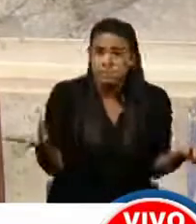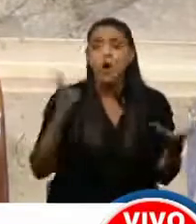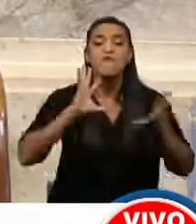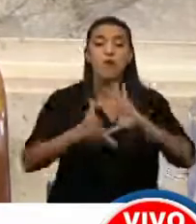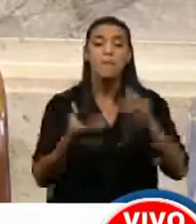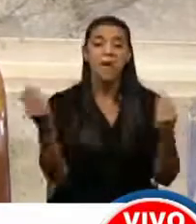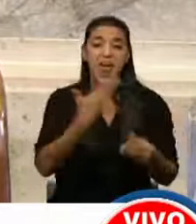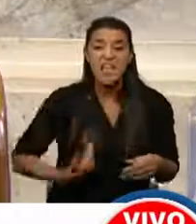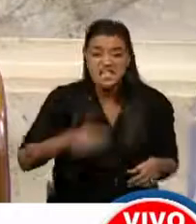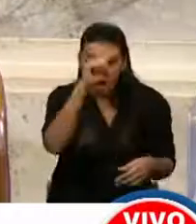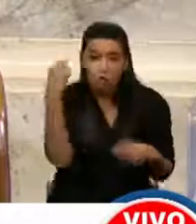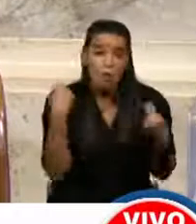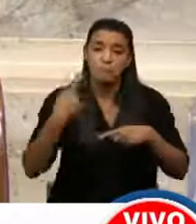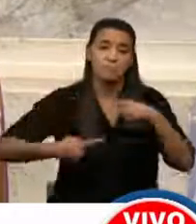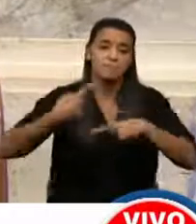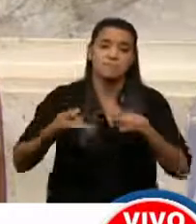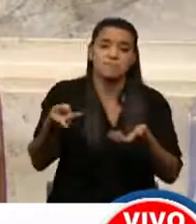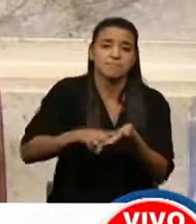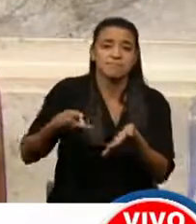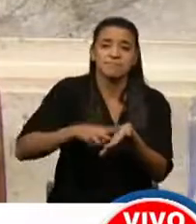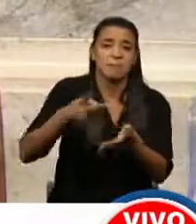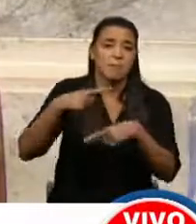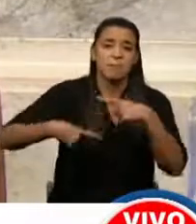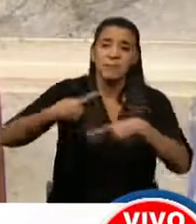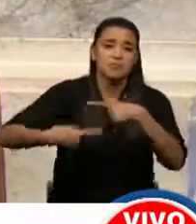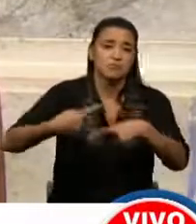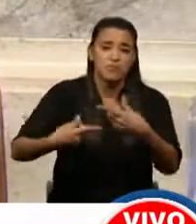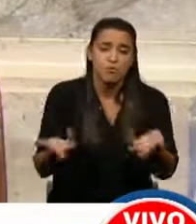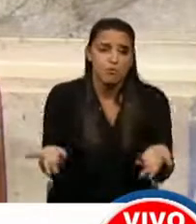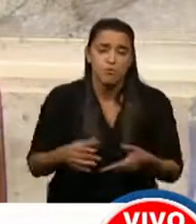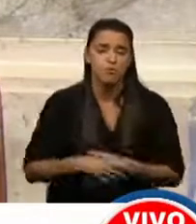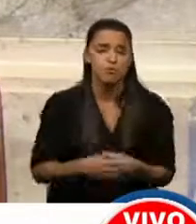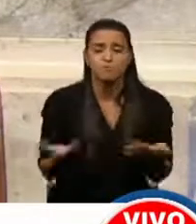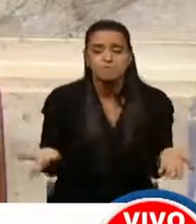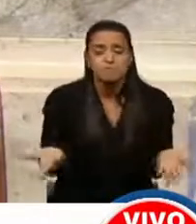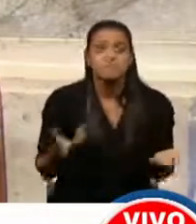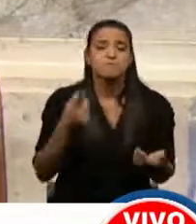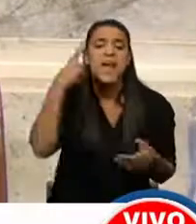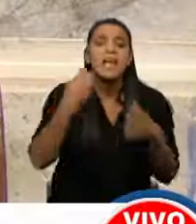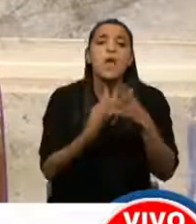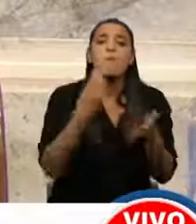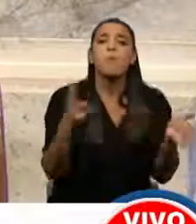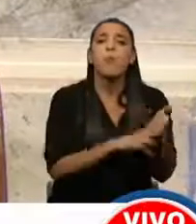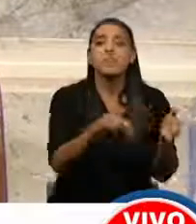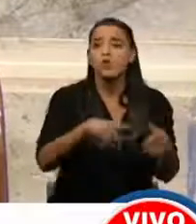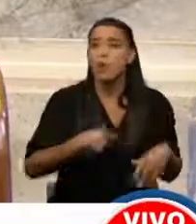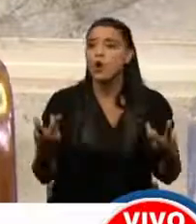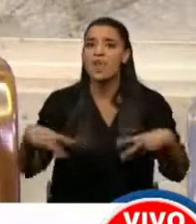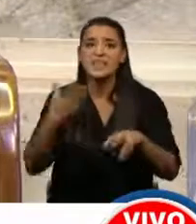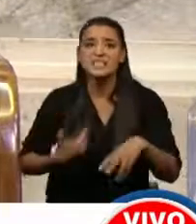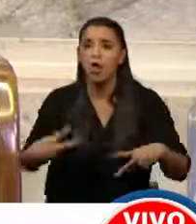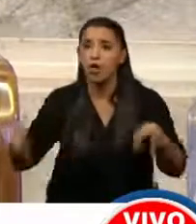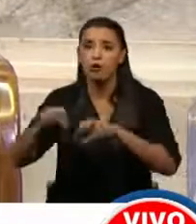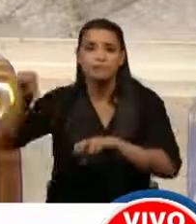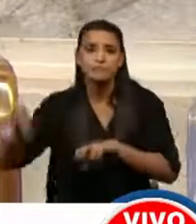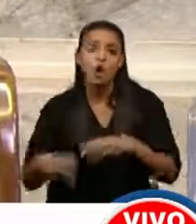operandi del Estado sigue siendo el mismo, sigue siendo el mismo. O sea, crear impuestos para tapar un déficit fiscal que nunca lo